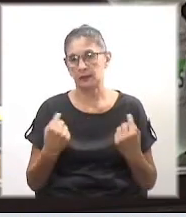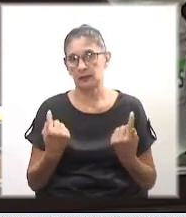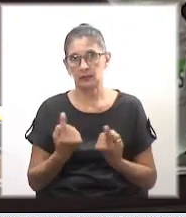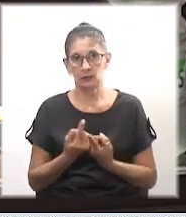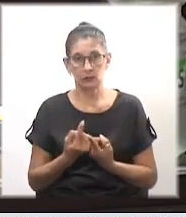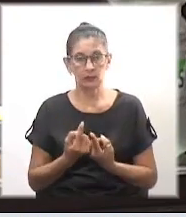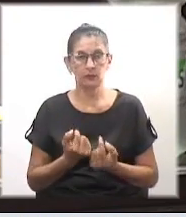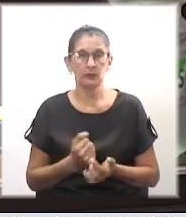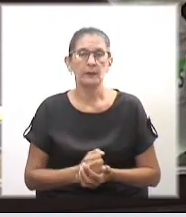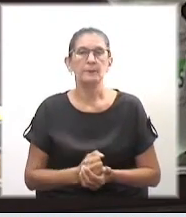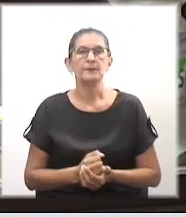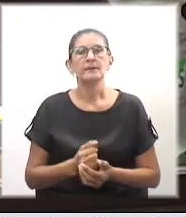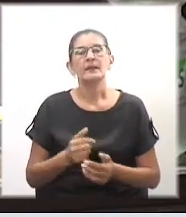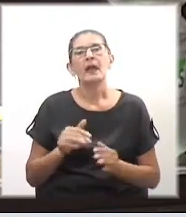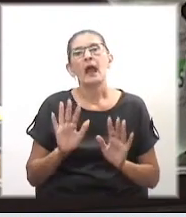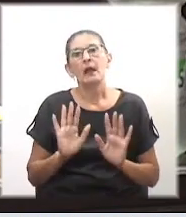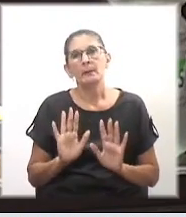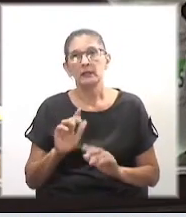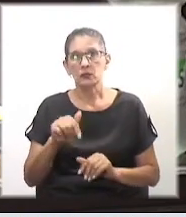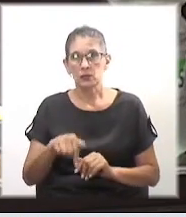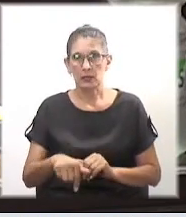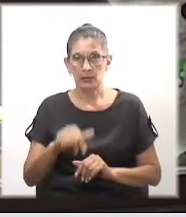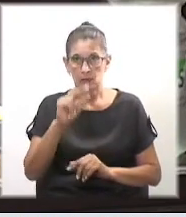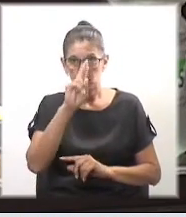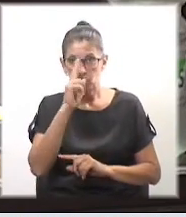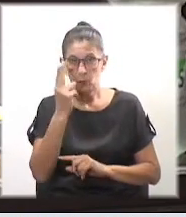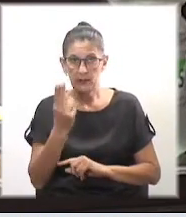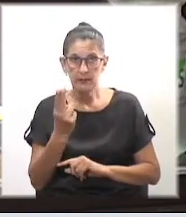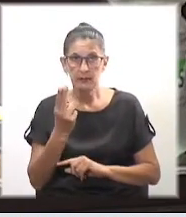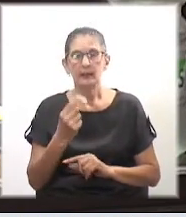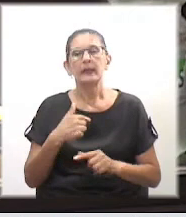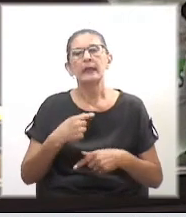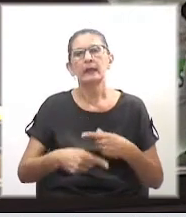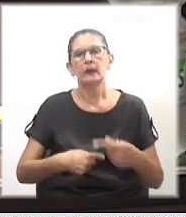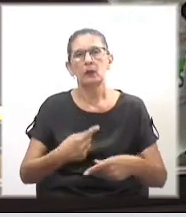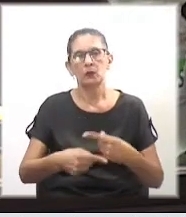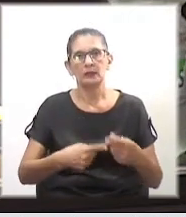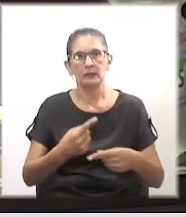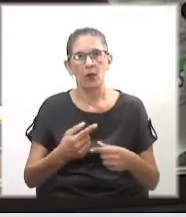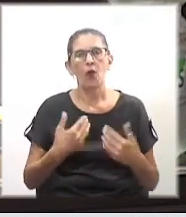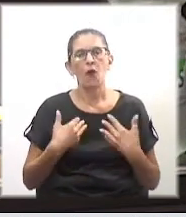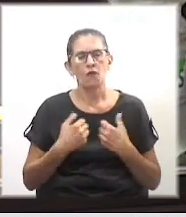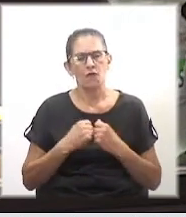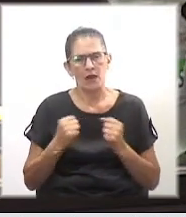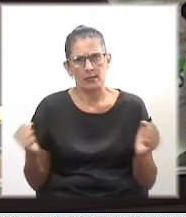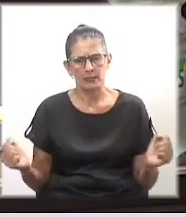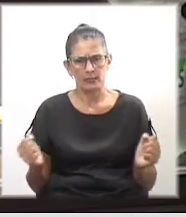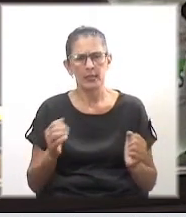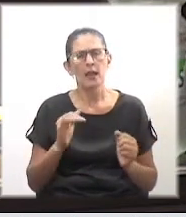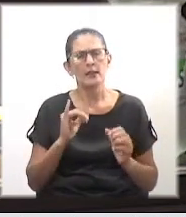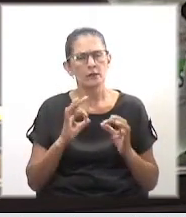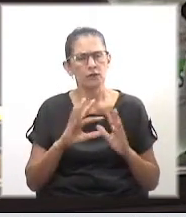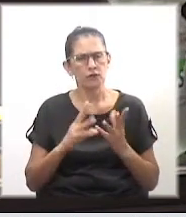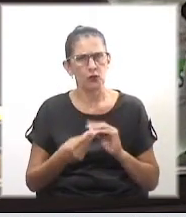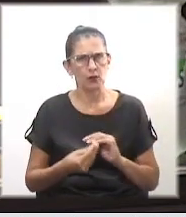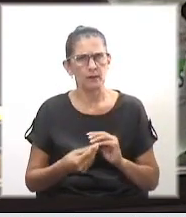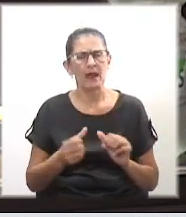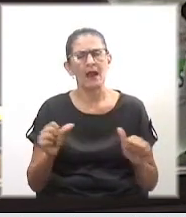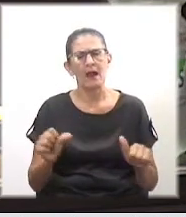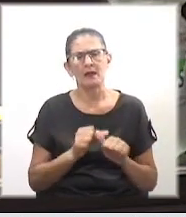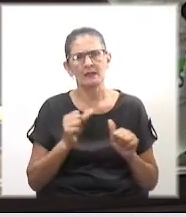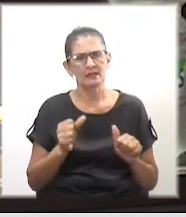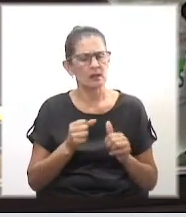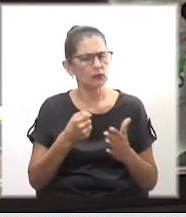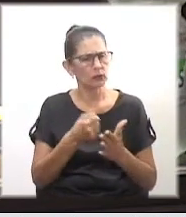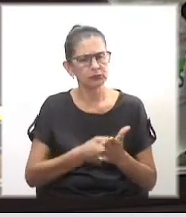hoy gozamos, al menos en Uruguay, es que seguimos, con valentía y determinación, haciendo frente